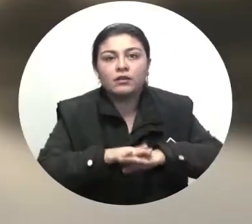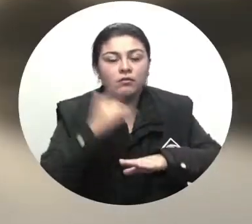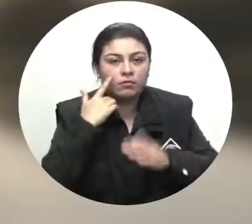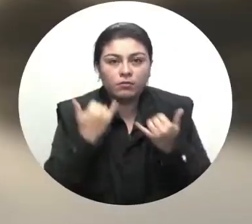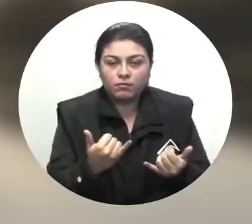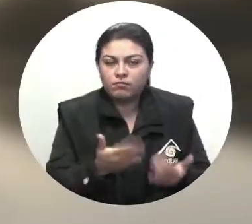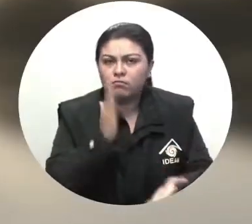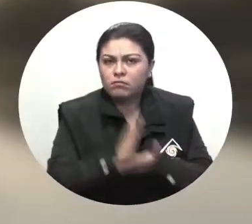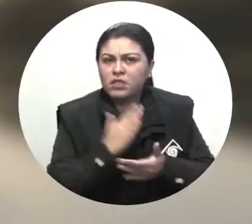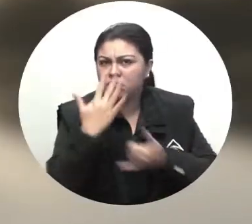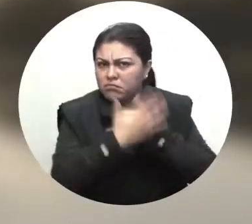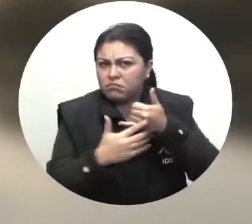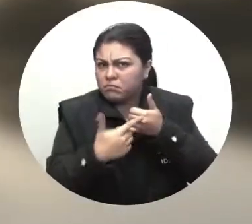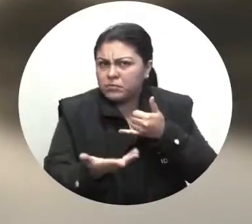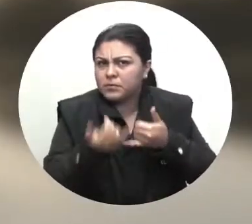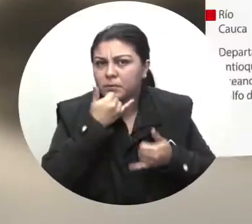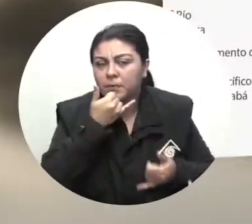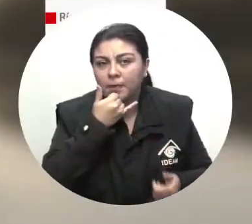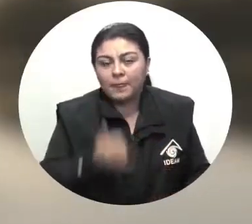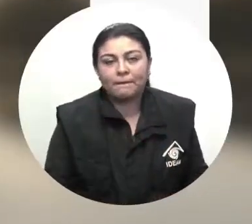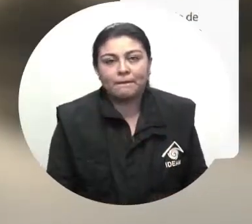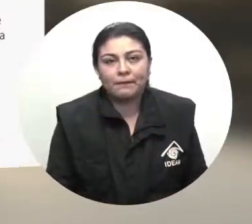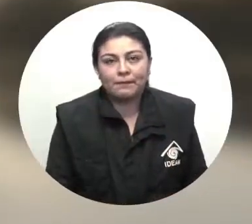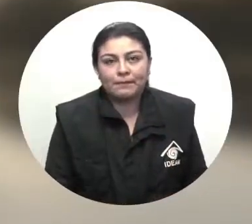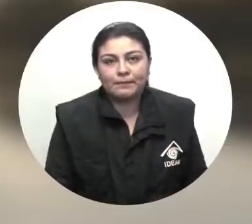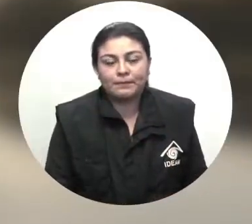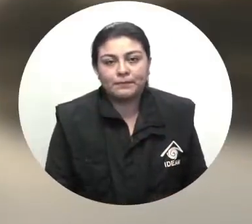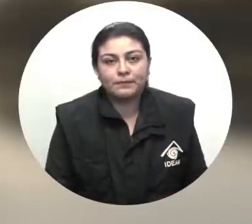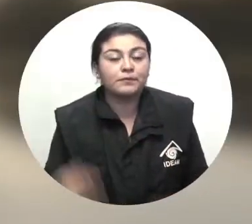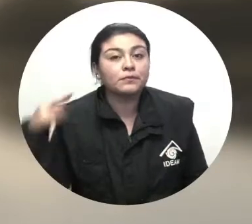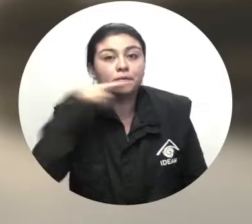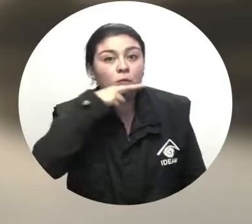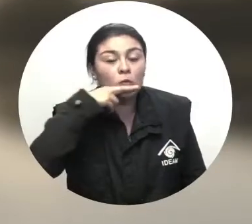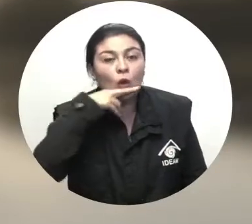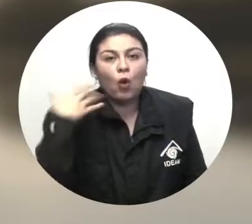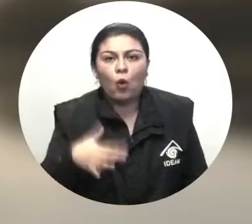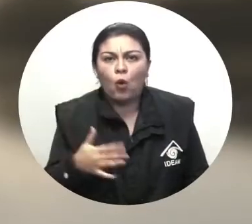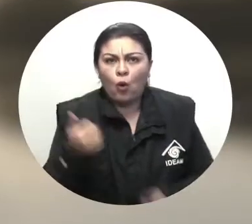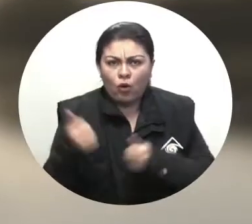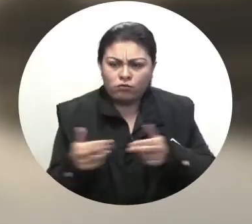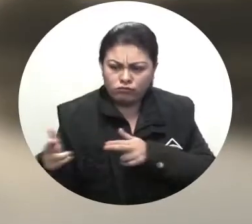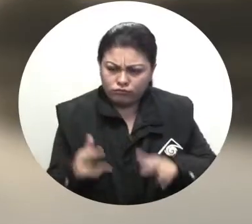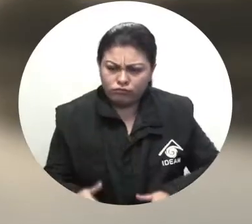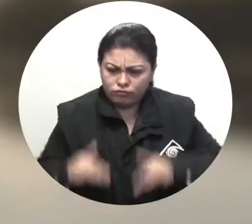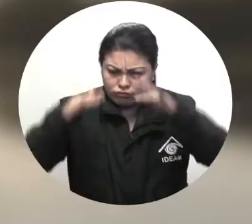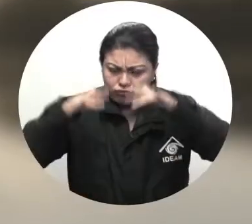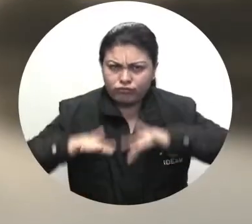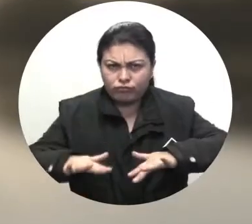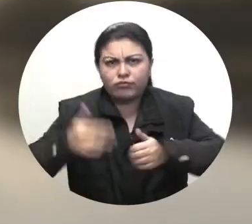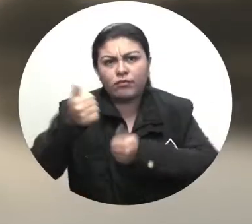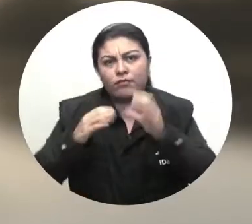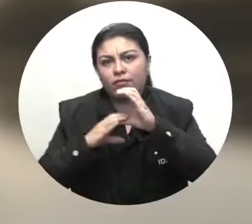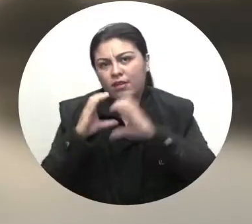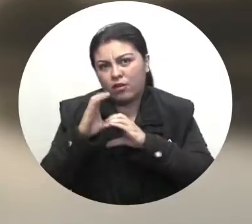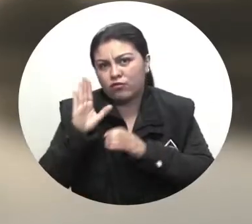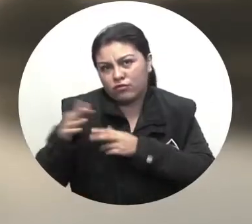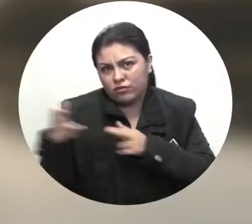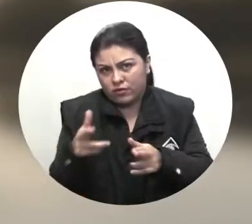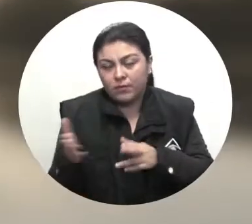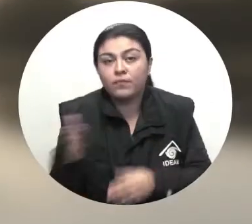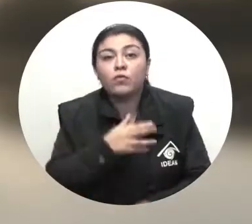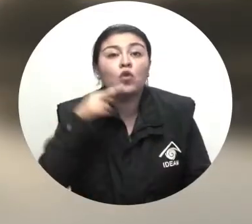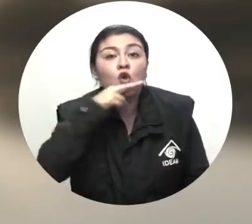mucha atención a las principales alertas para hoy a nivel nacional. Alerta roja por incremento de niveles del río Cauca, alerta roja por